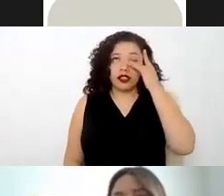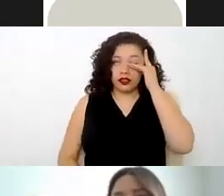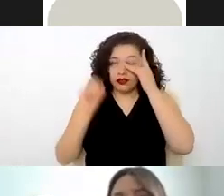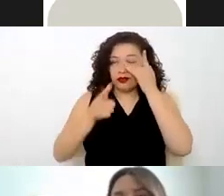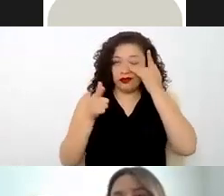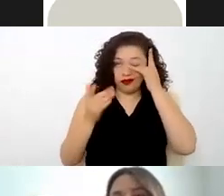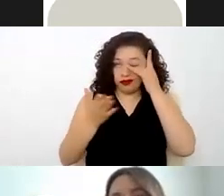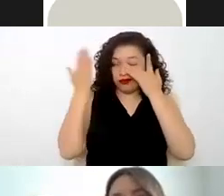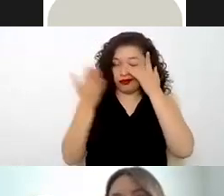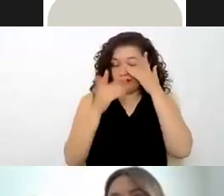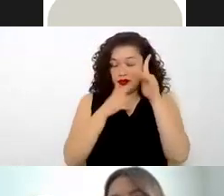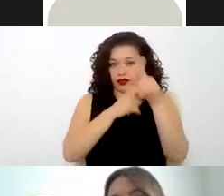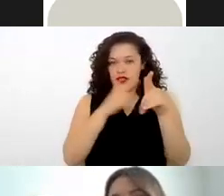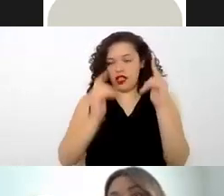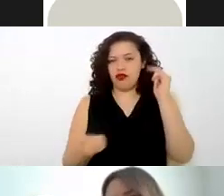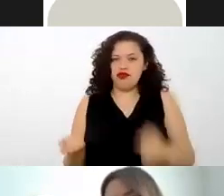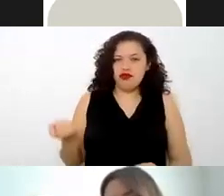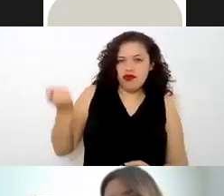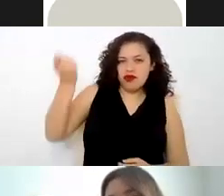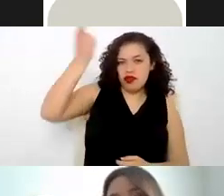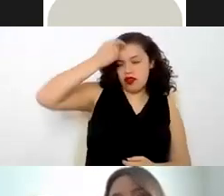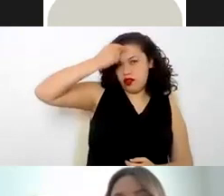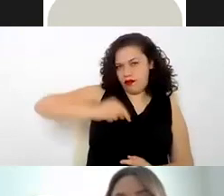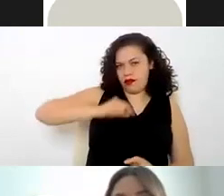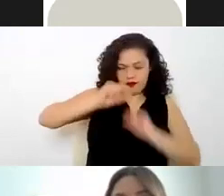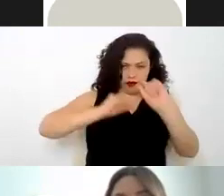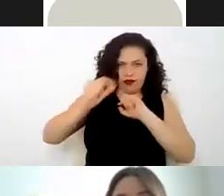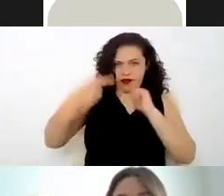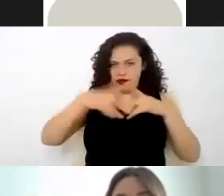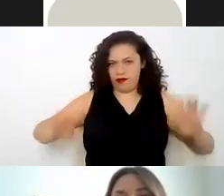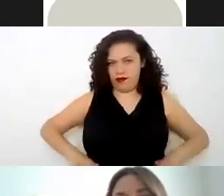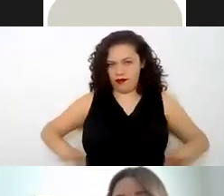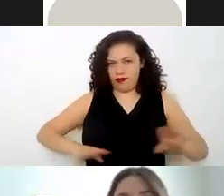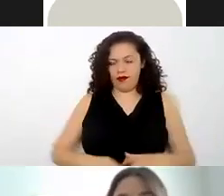creciendo todas sus aptitudes la siguiente por favor